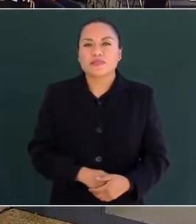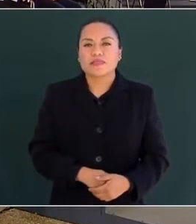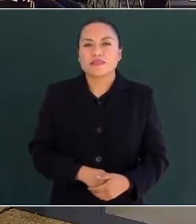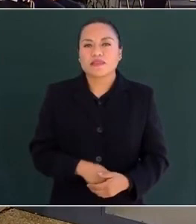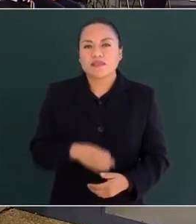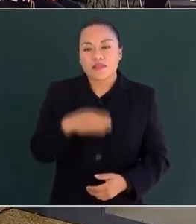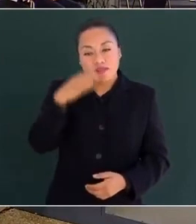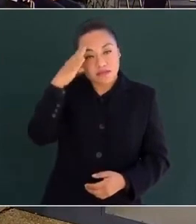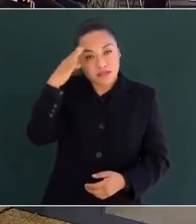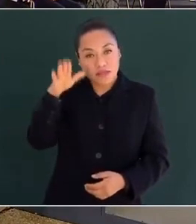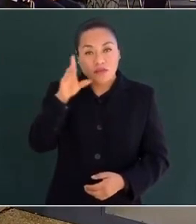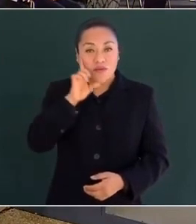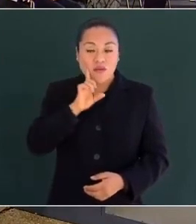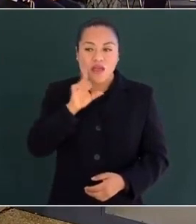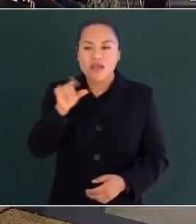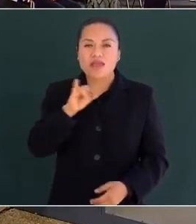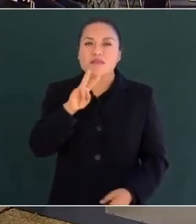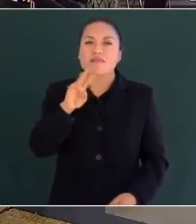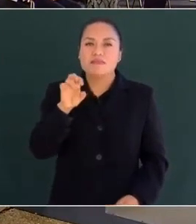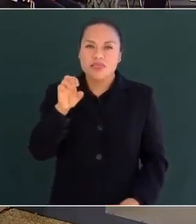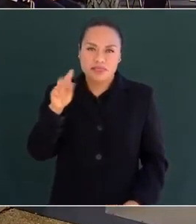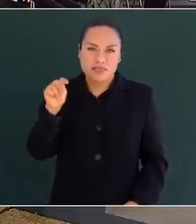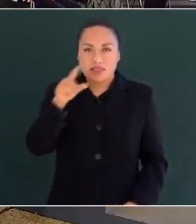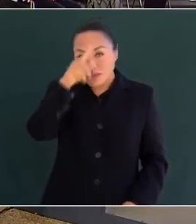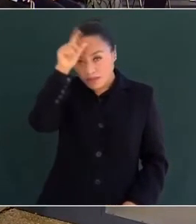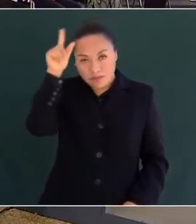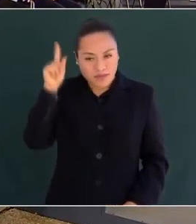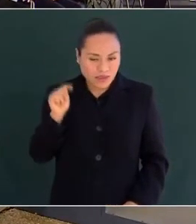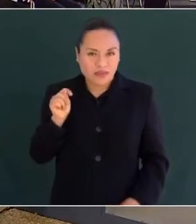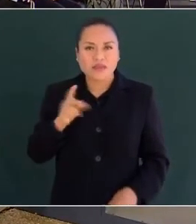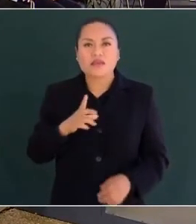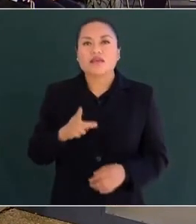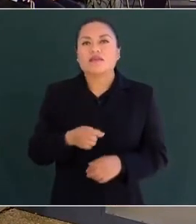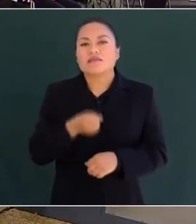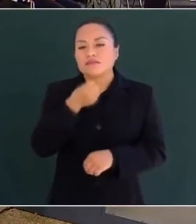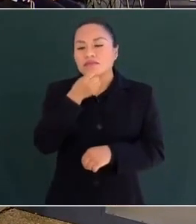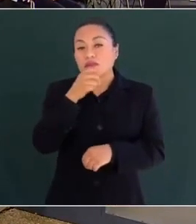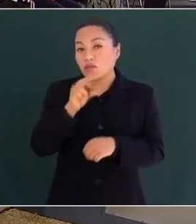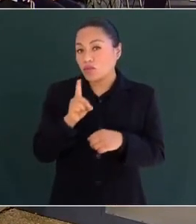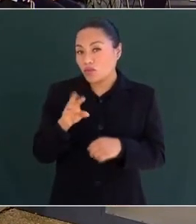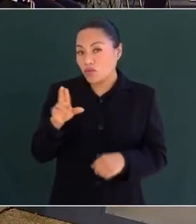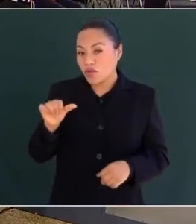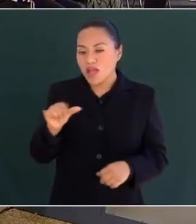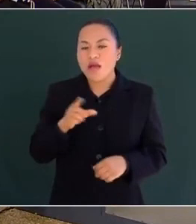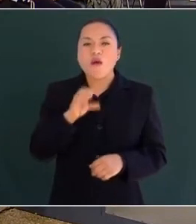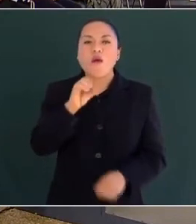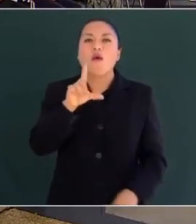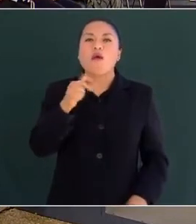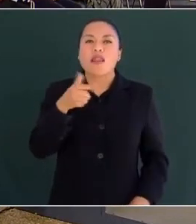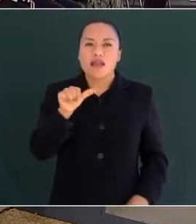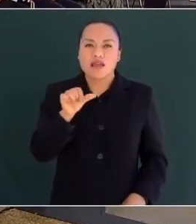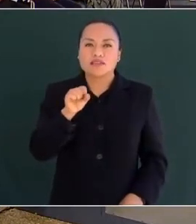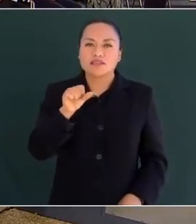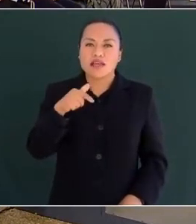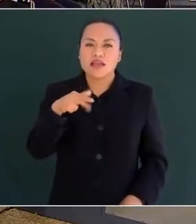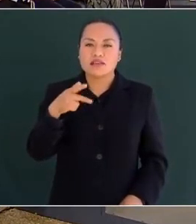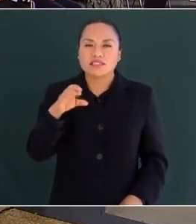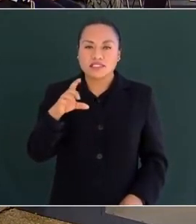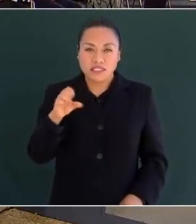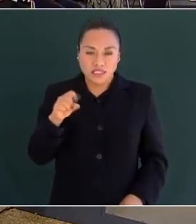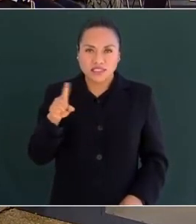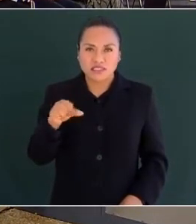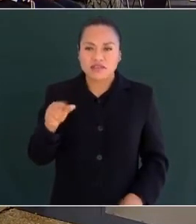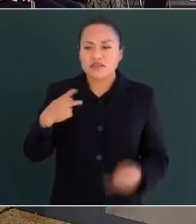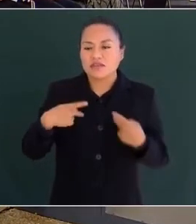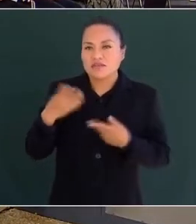Morán de Murad, ciudadana secretaria de Gobernación doctora Olga Sánchez Cordero, ciudadano